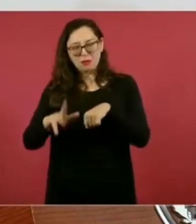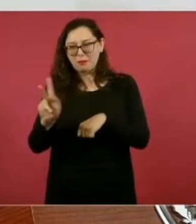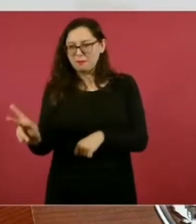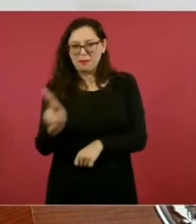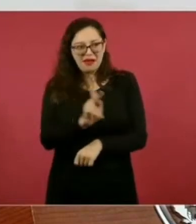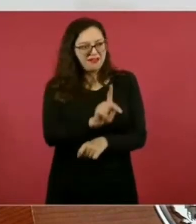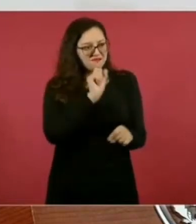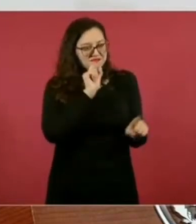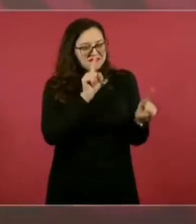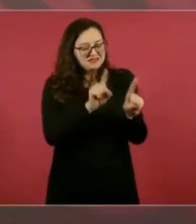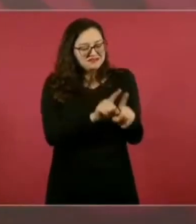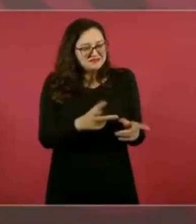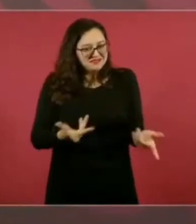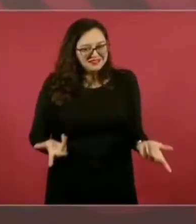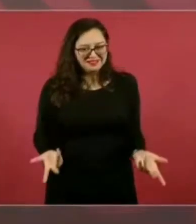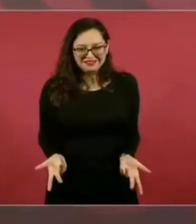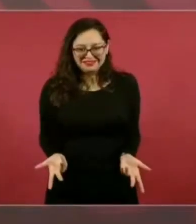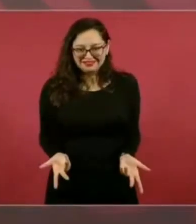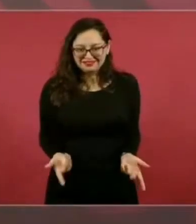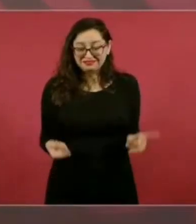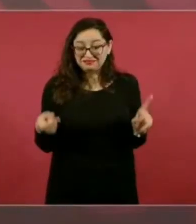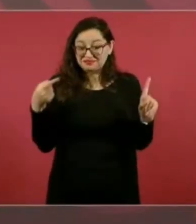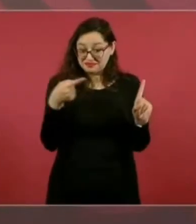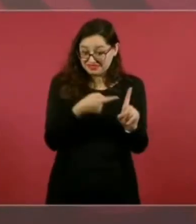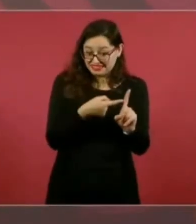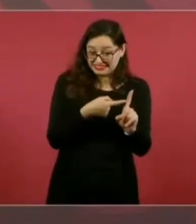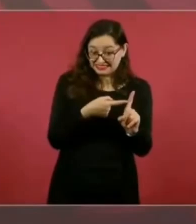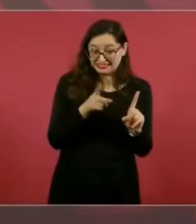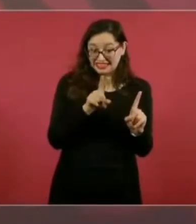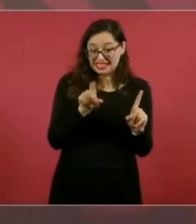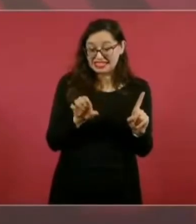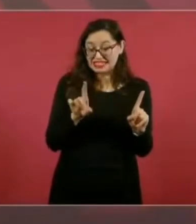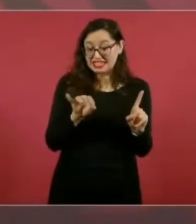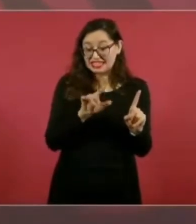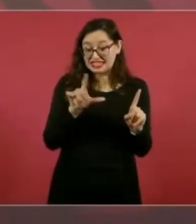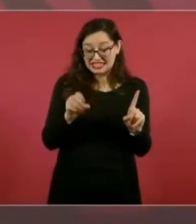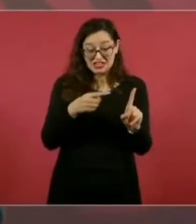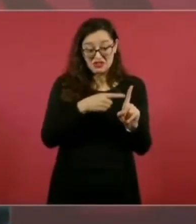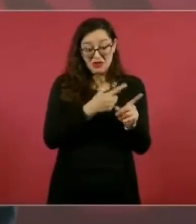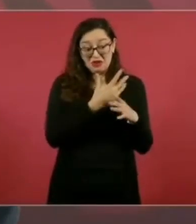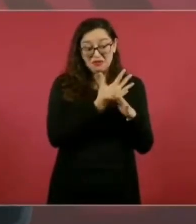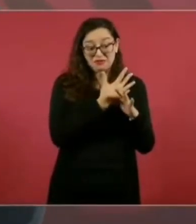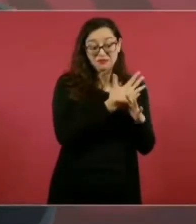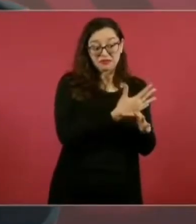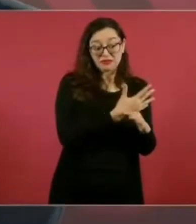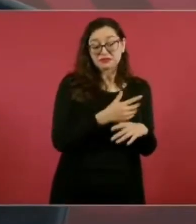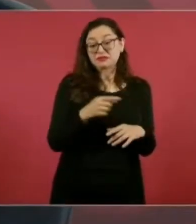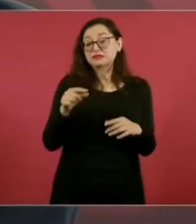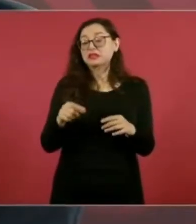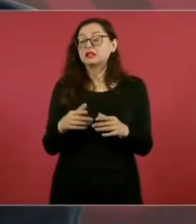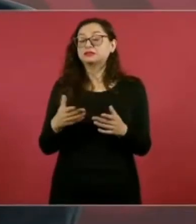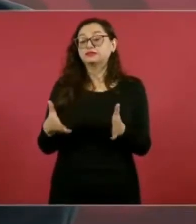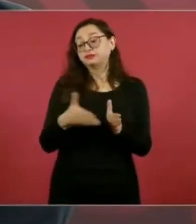Zedillo diciendo que si se redujo la pobreza en nuestro gobierno